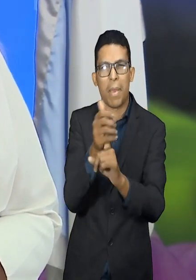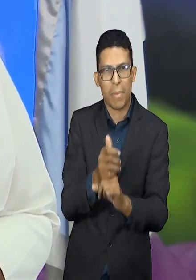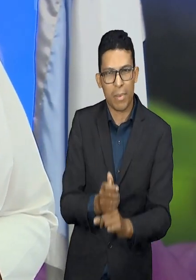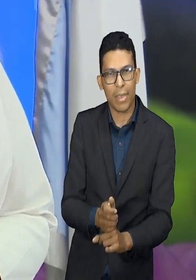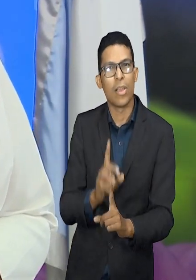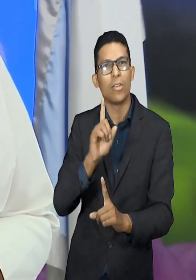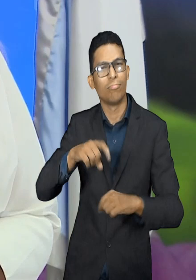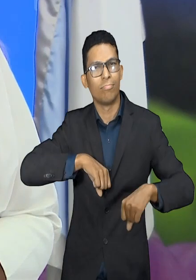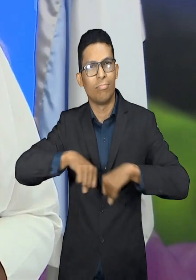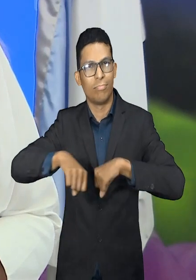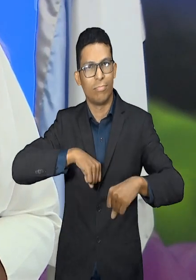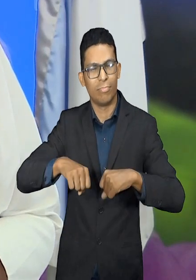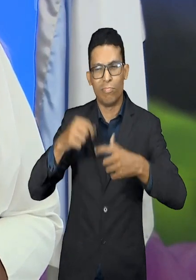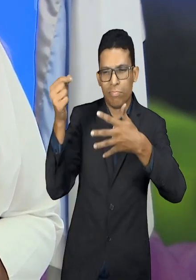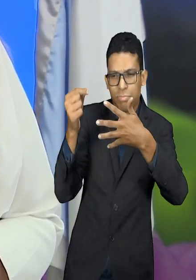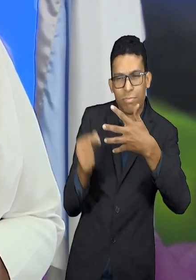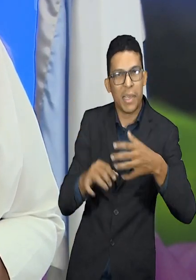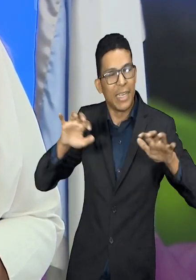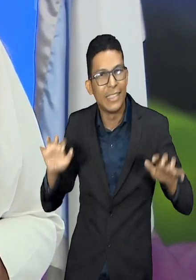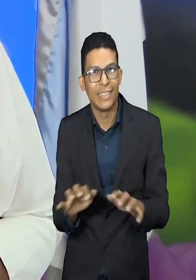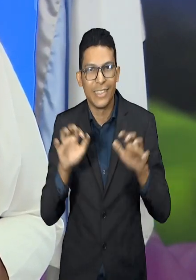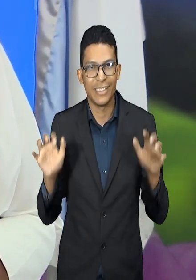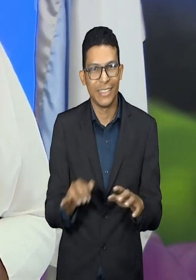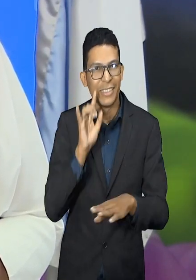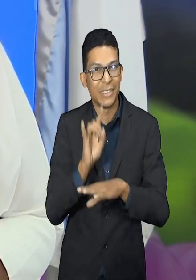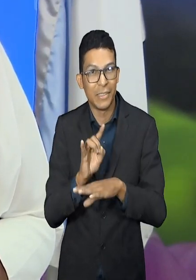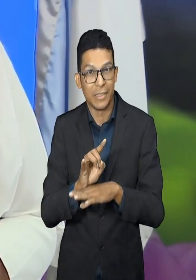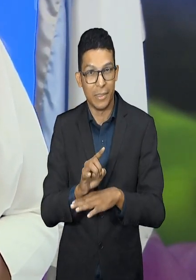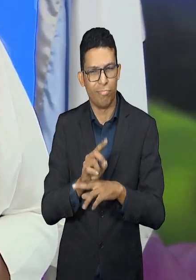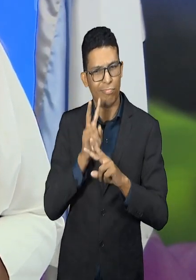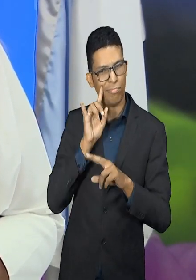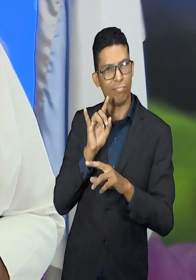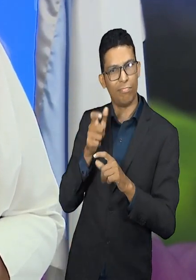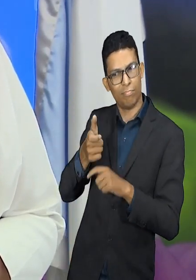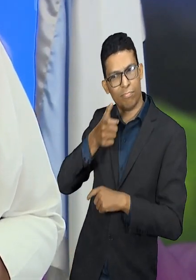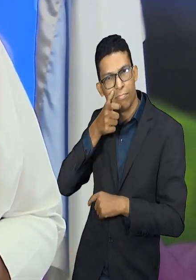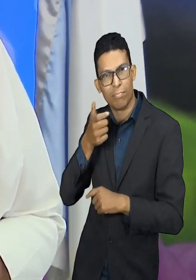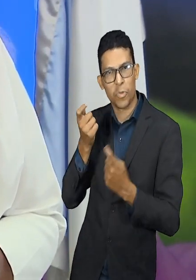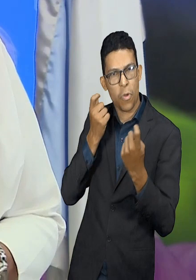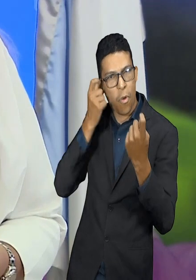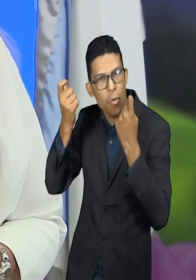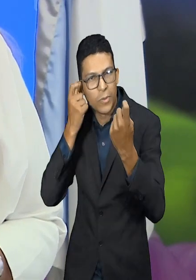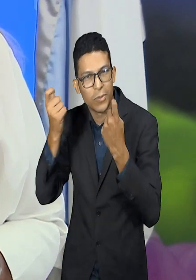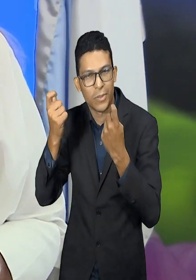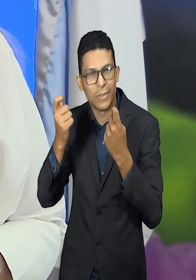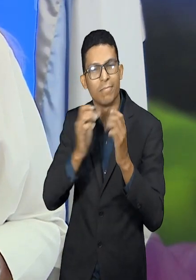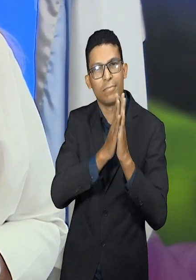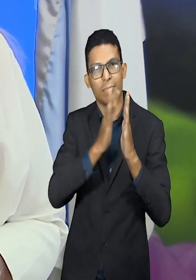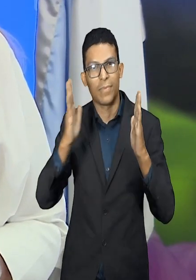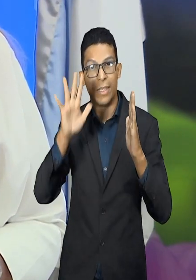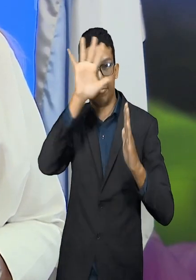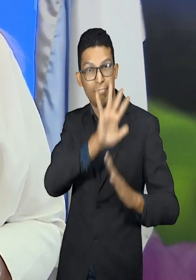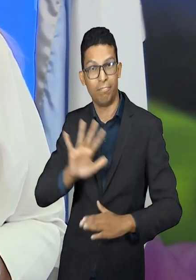logros de la gestión realizada en las diferentes actividades de inspección, vigilancia y control que se llevarán a